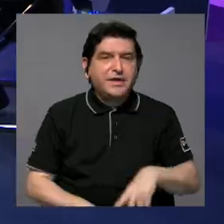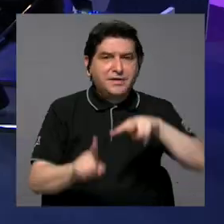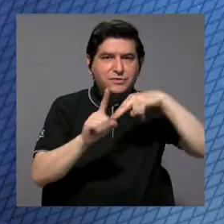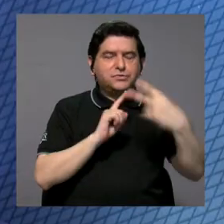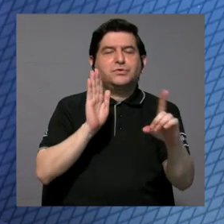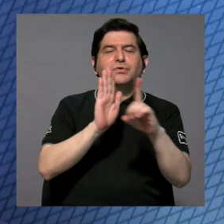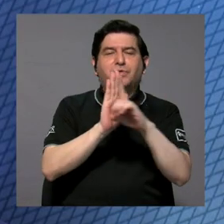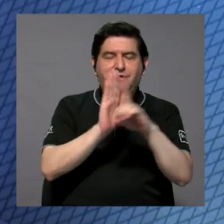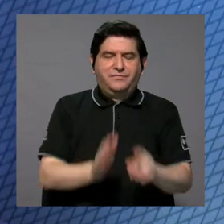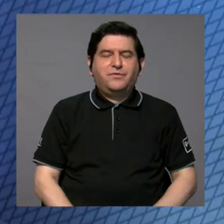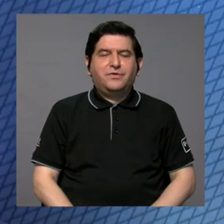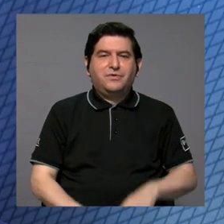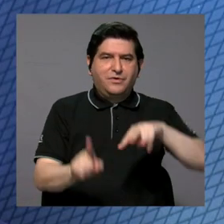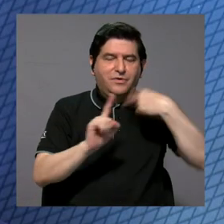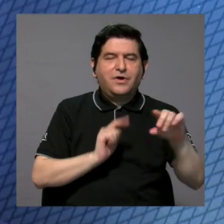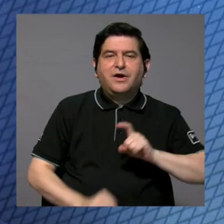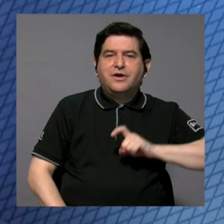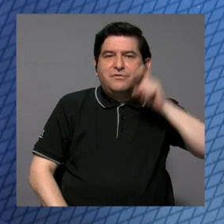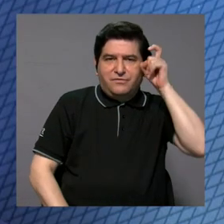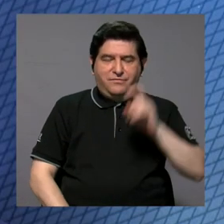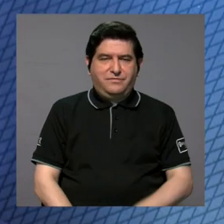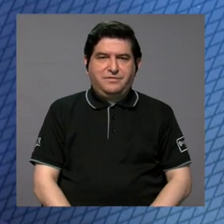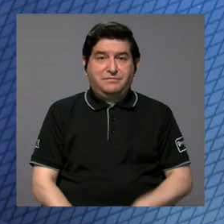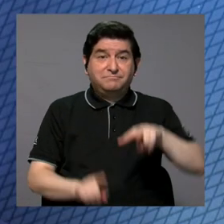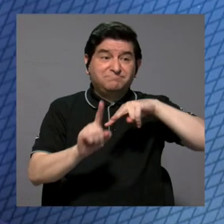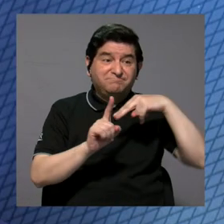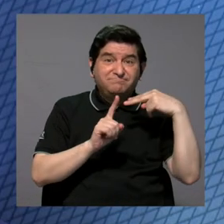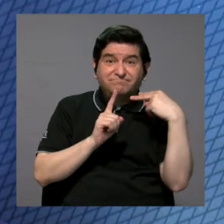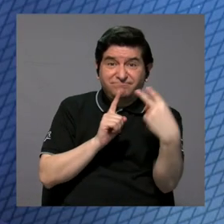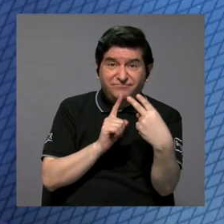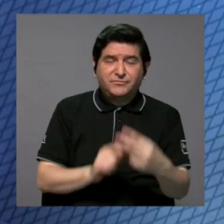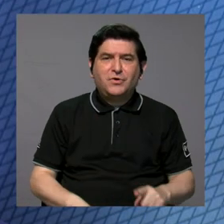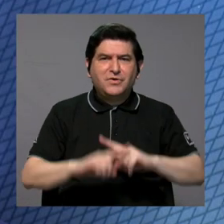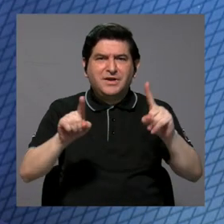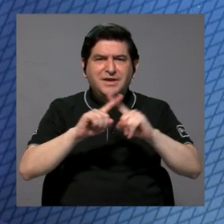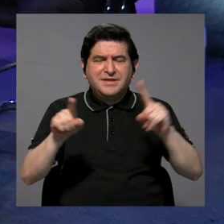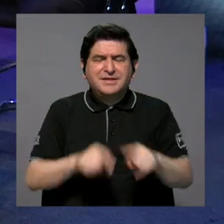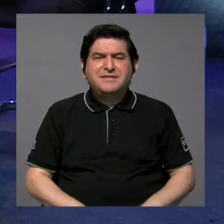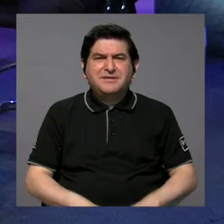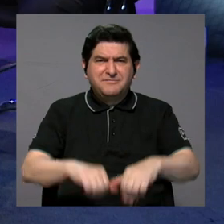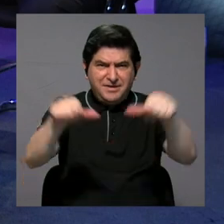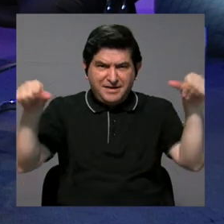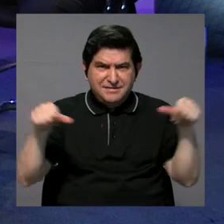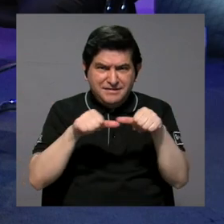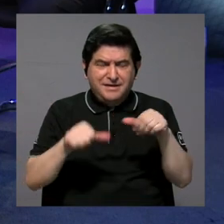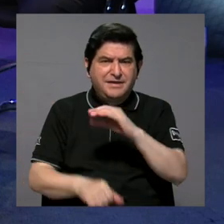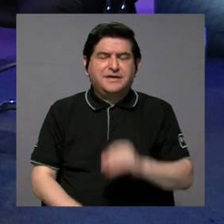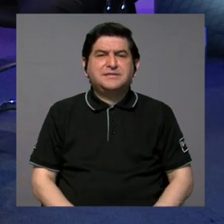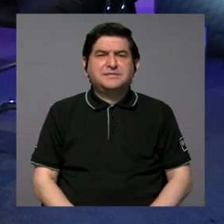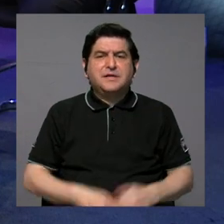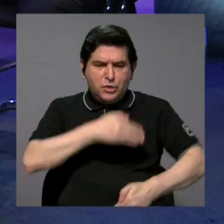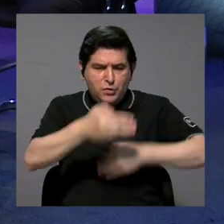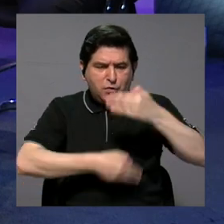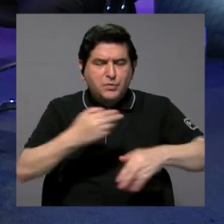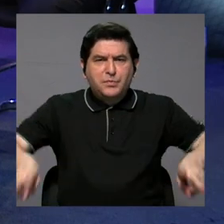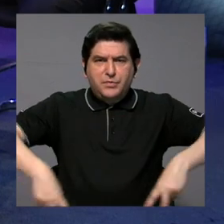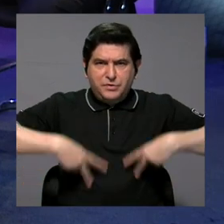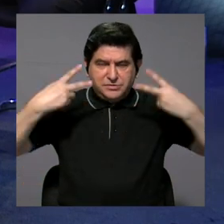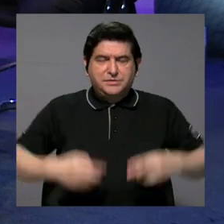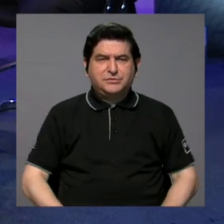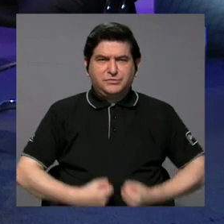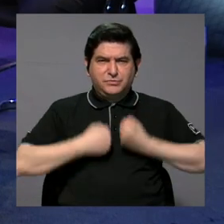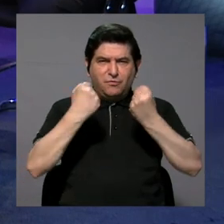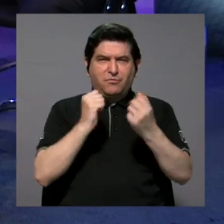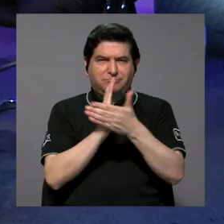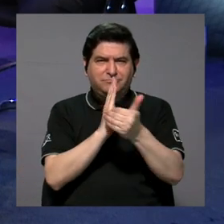enfoque de derechos, desde un enfoque de género, desde un enfoque, digamos, de interseccional y de curso de vida. Dentro de este fortalecimiento de